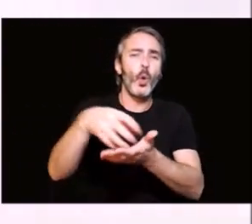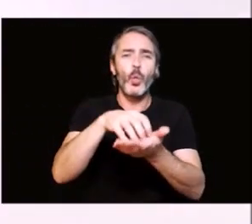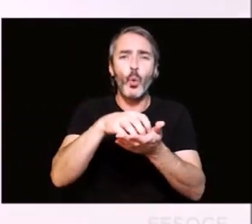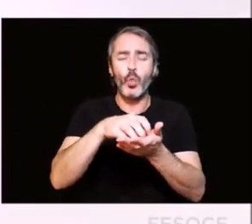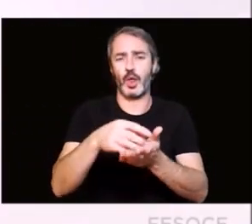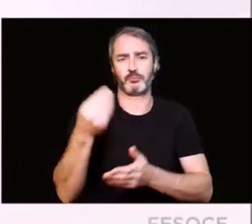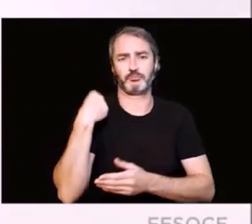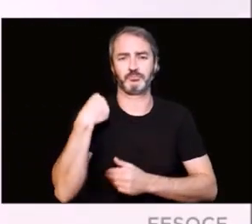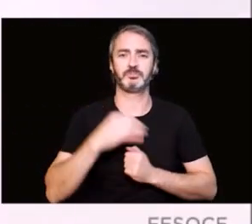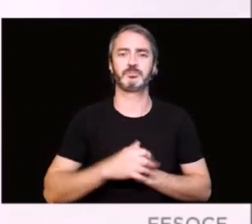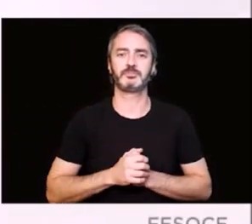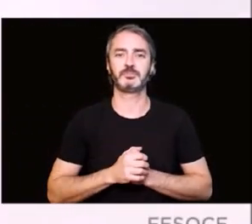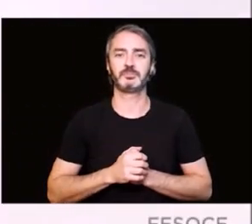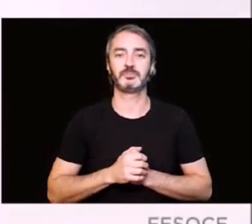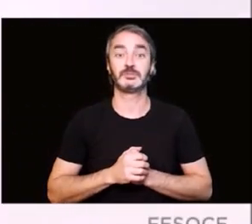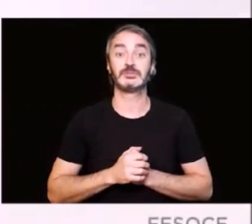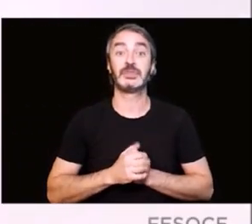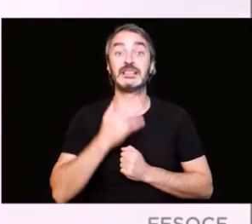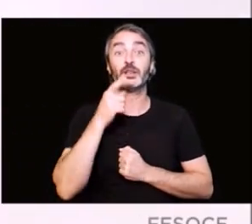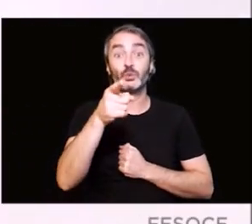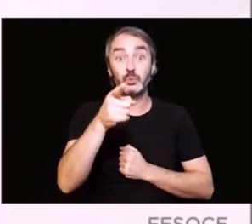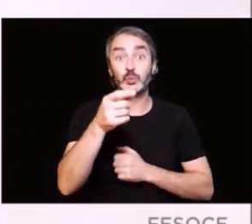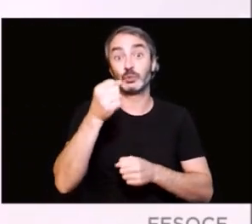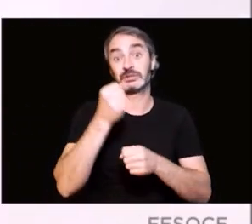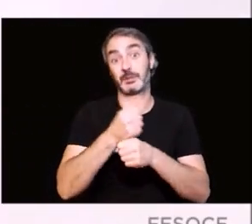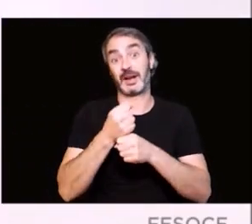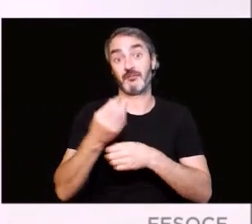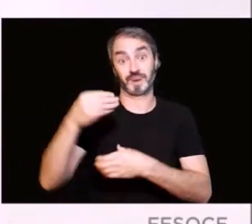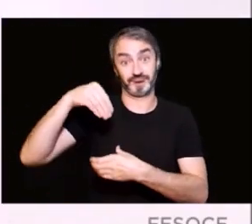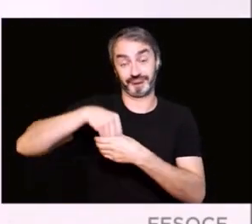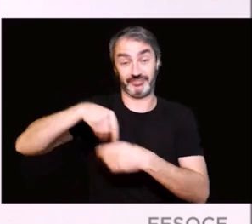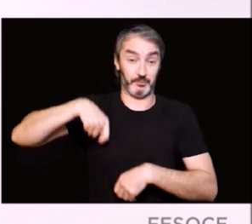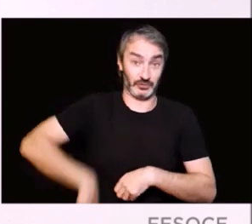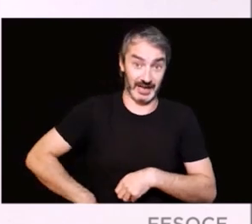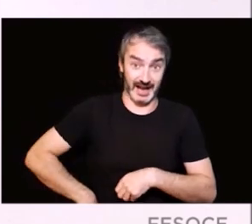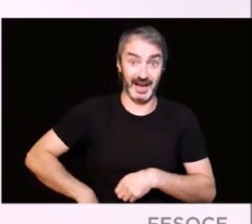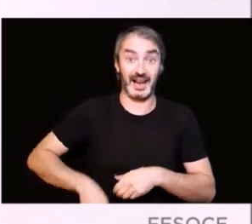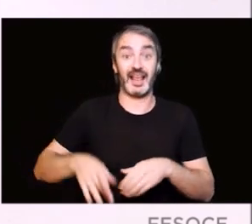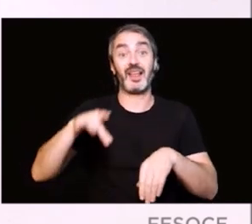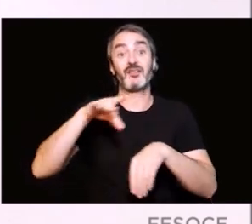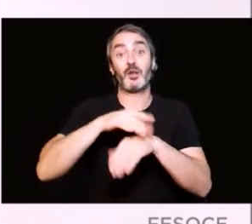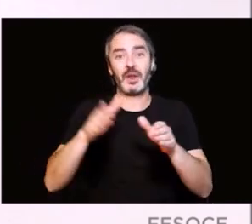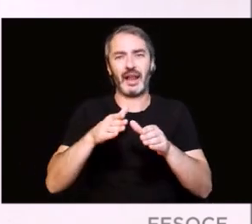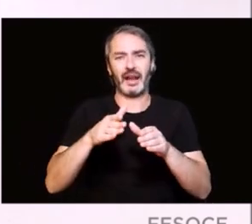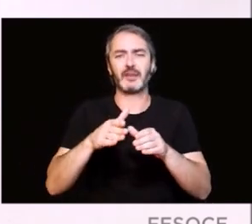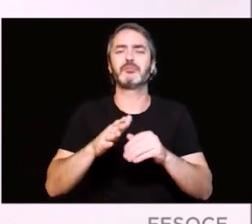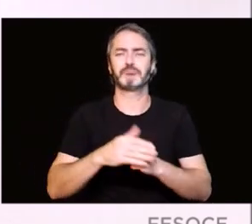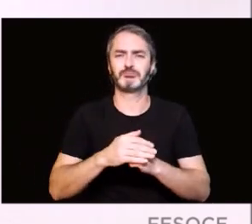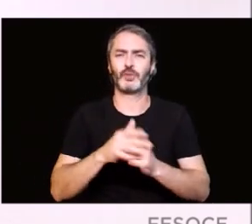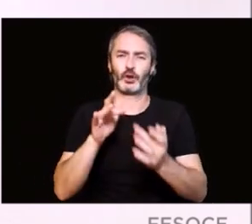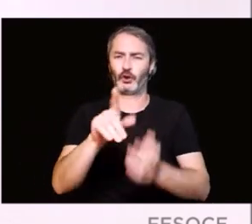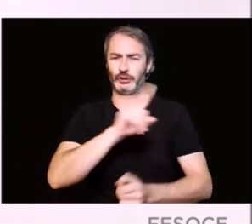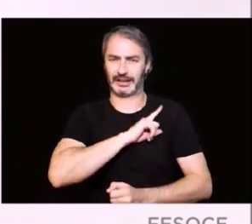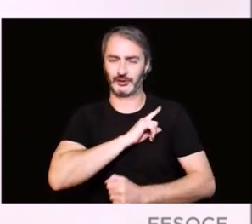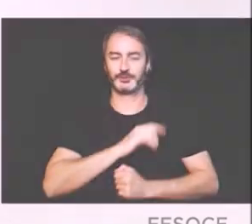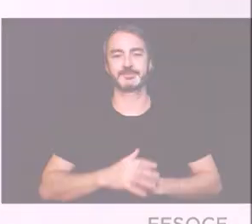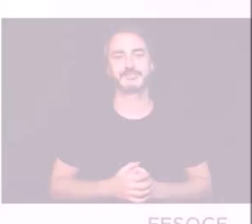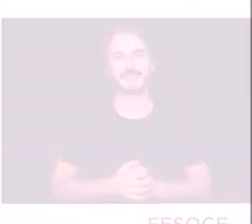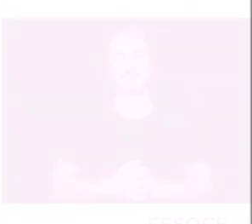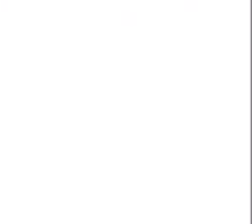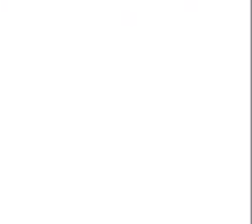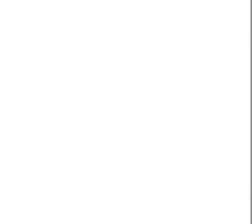que nos quieras consultar. Y si eres una organización del ámbito de las enfermedades minoritarias, no lo pienses. Contáctanos.